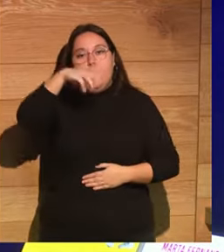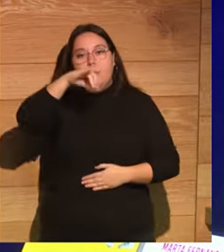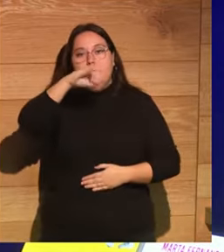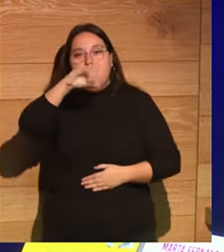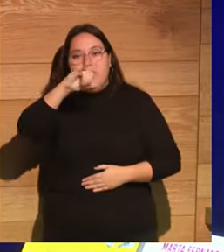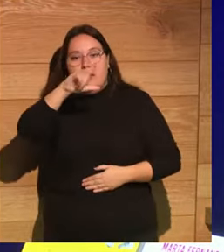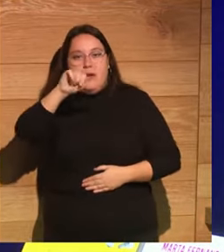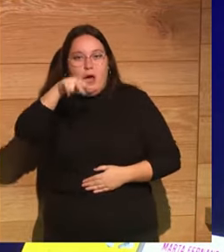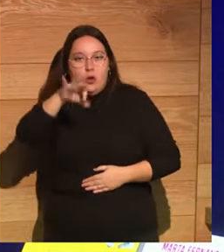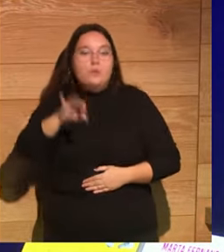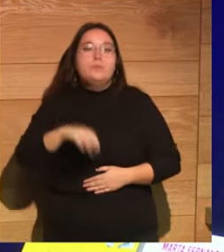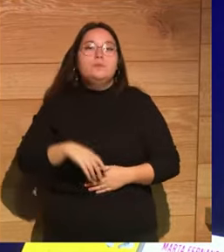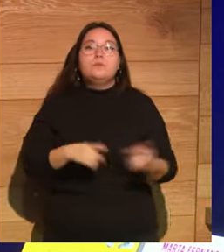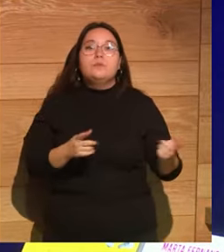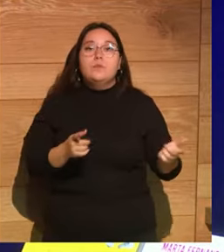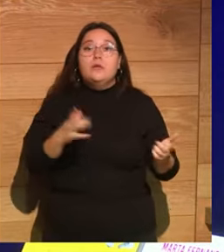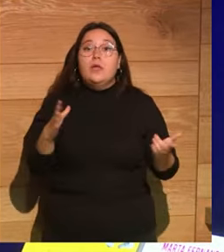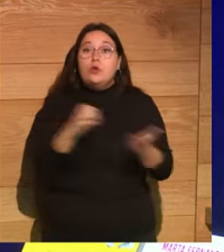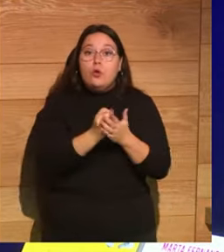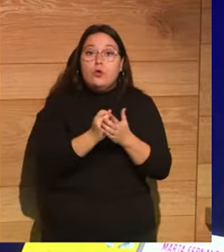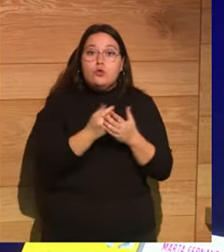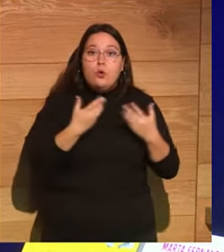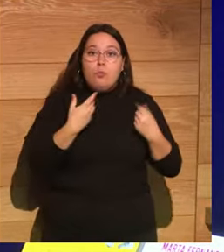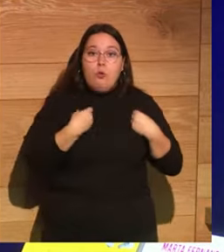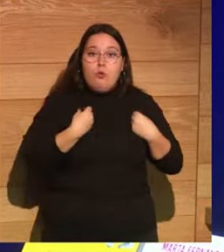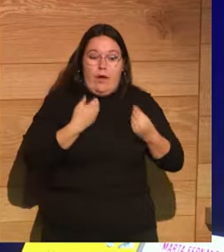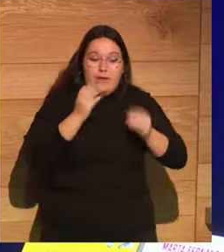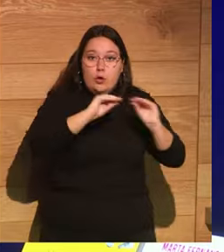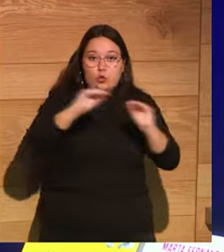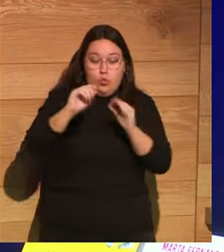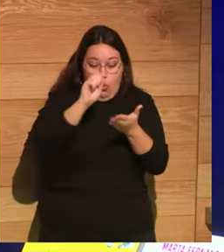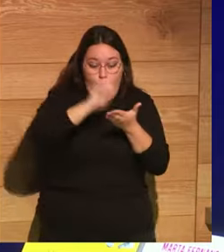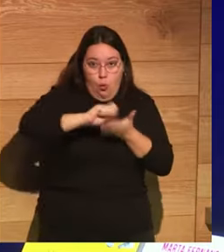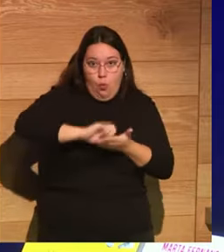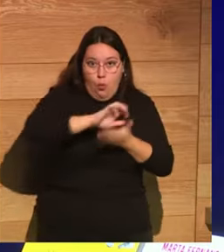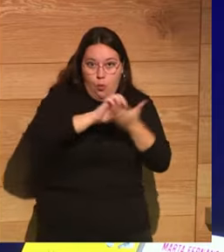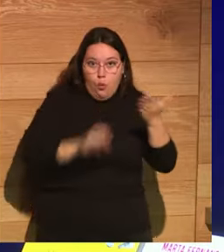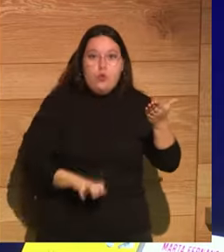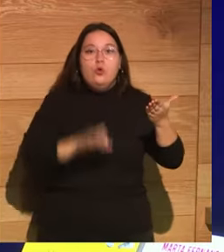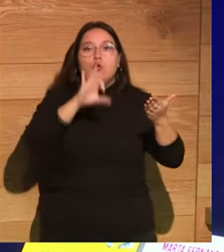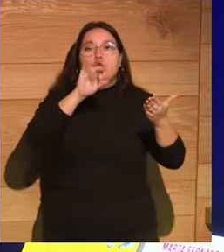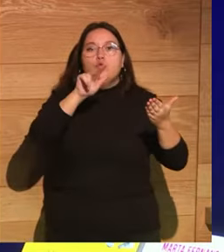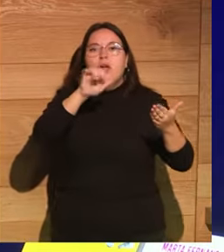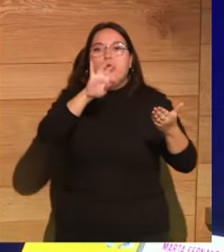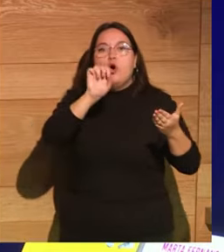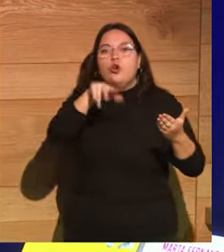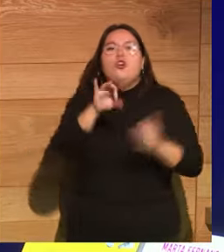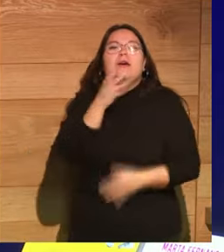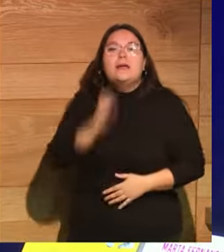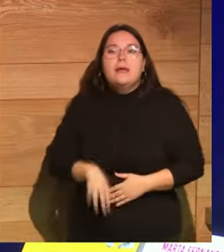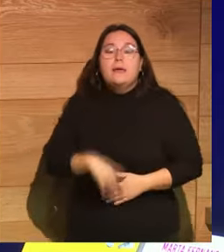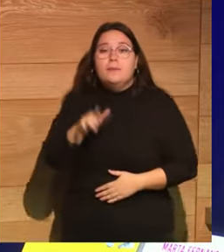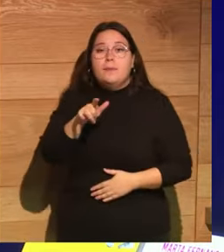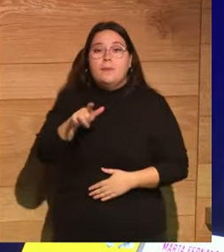de todos ellos hace una biografía, pero que es totalmente interesada. ¿Quién es Suetonio? Bueno, pues Suetonio es un noble romano